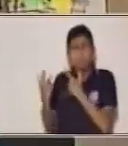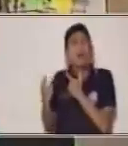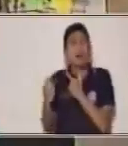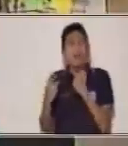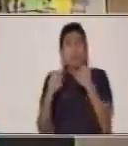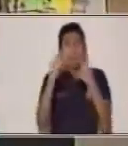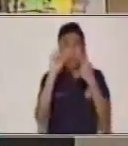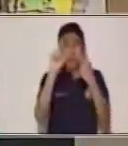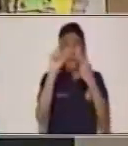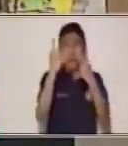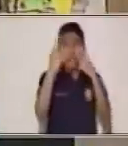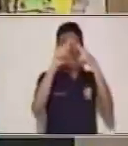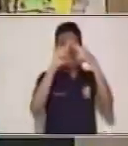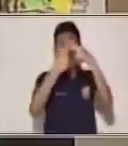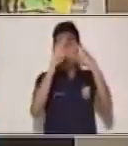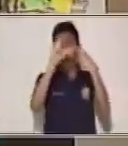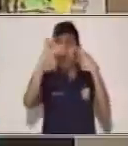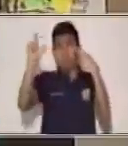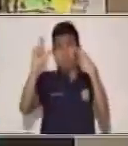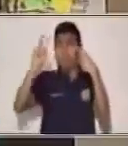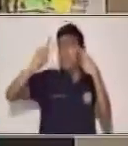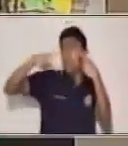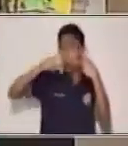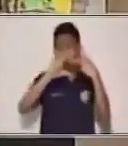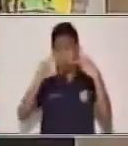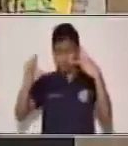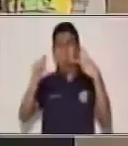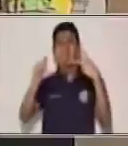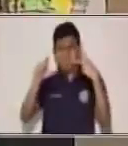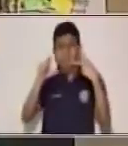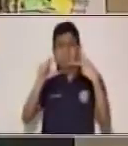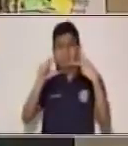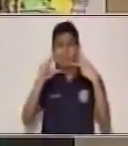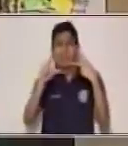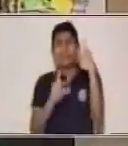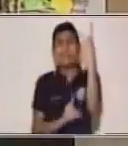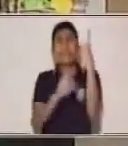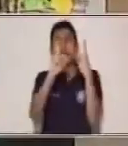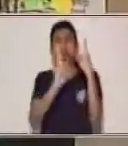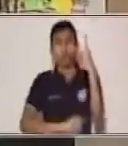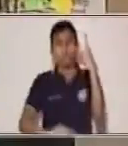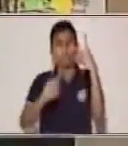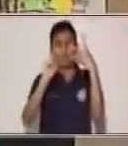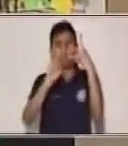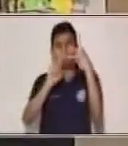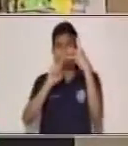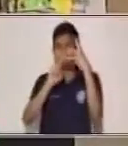Y por último, está el desenlace.